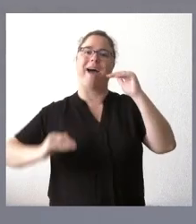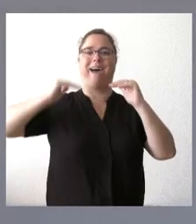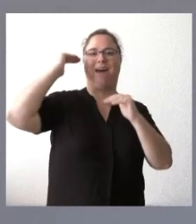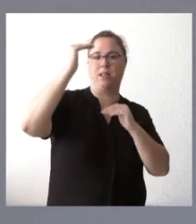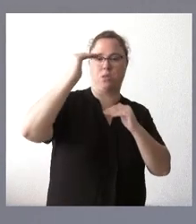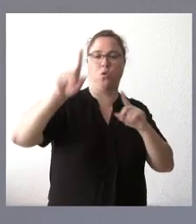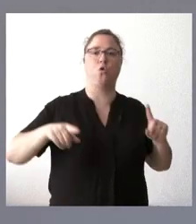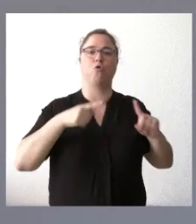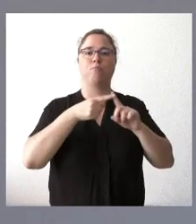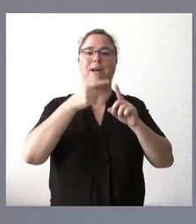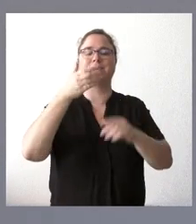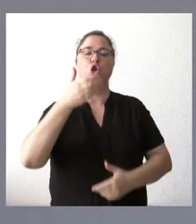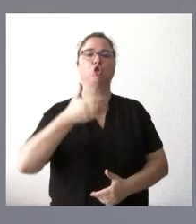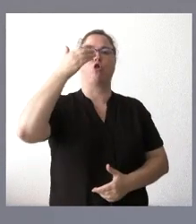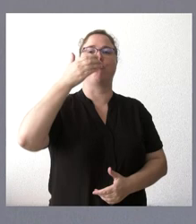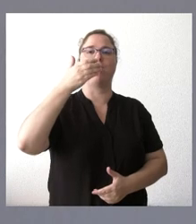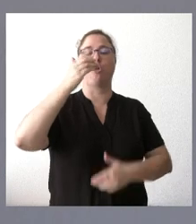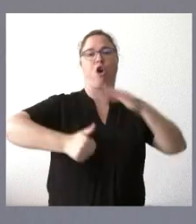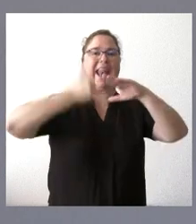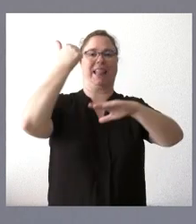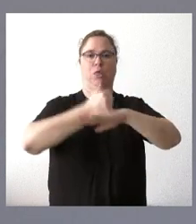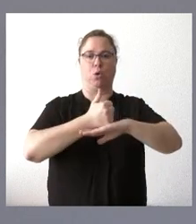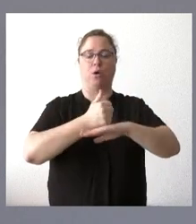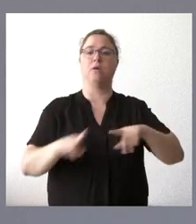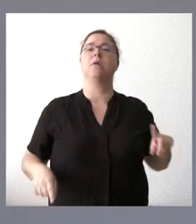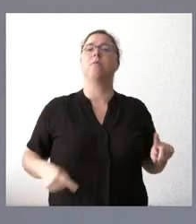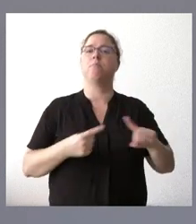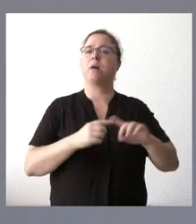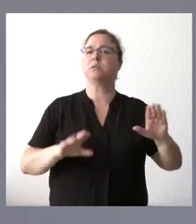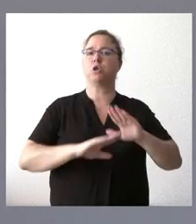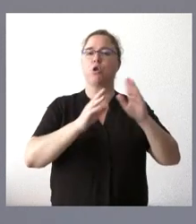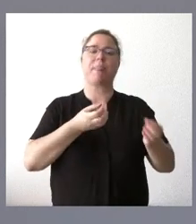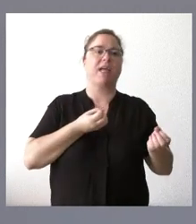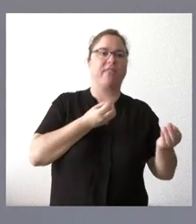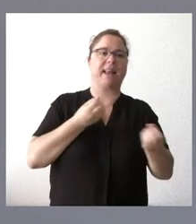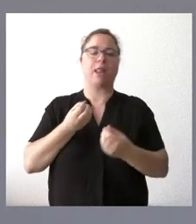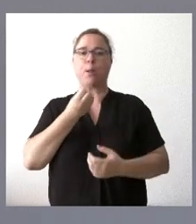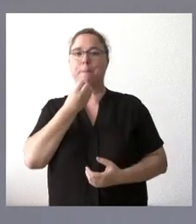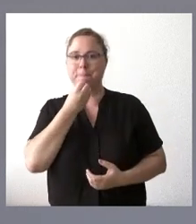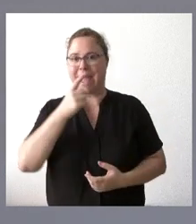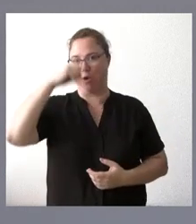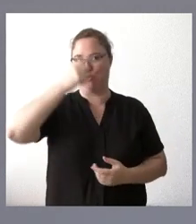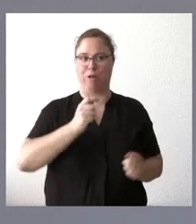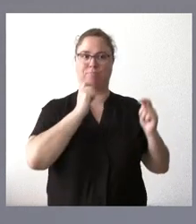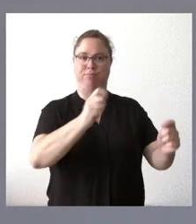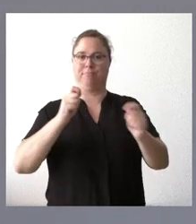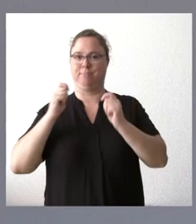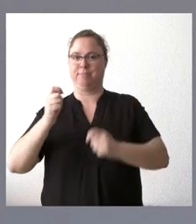trofeo rector. finalmente, dos declaraciones de bienes de interés cultural. Por un lado,